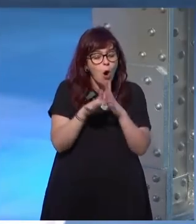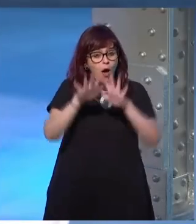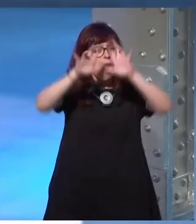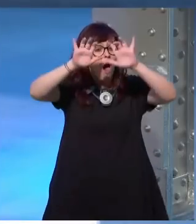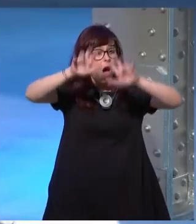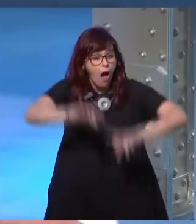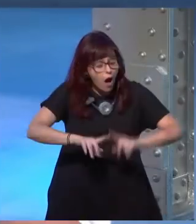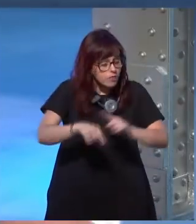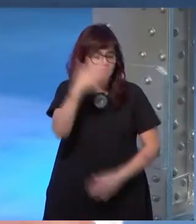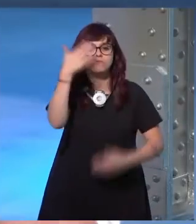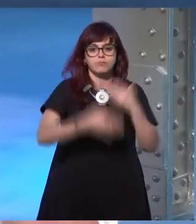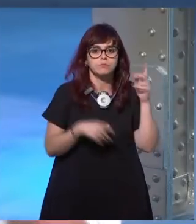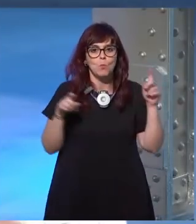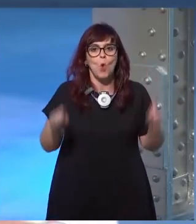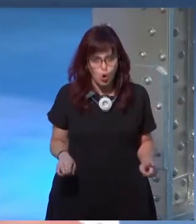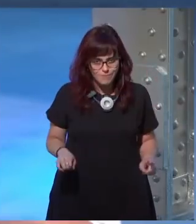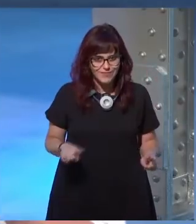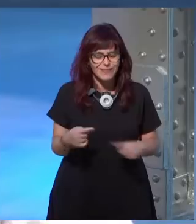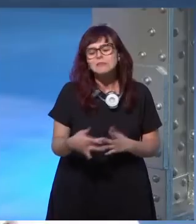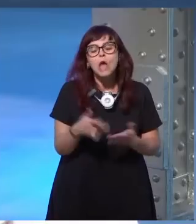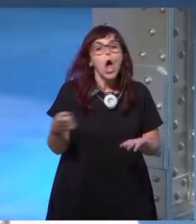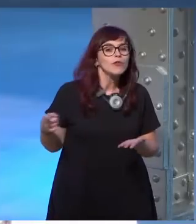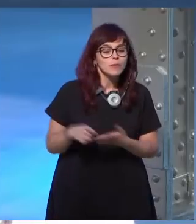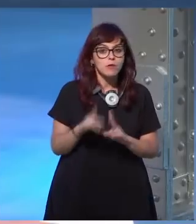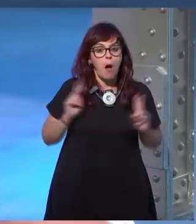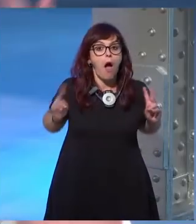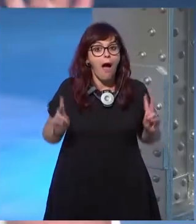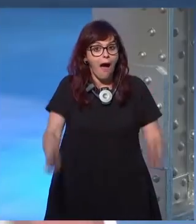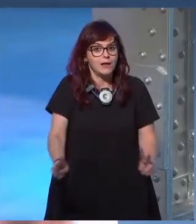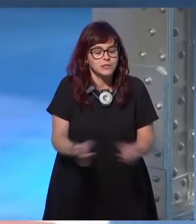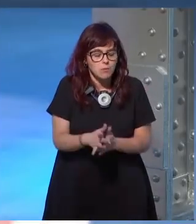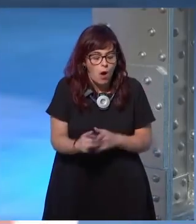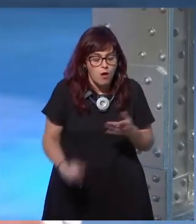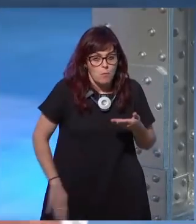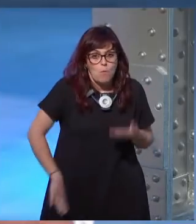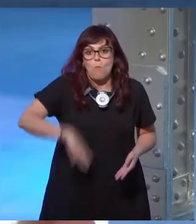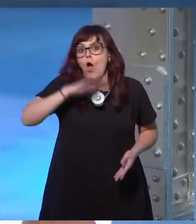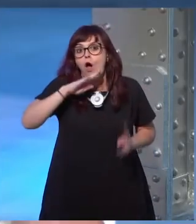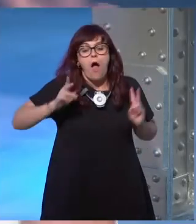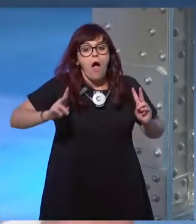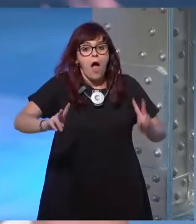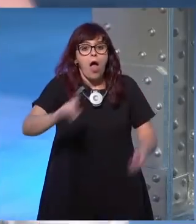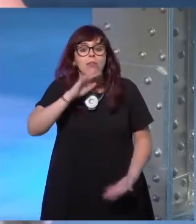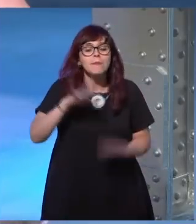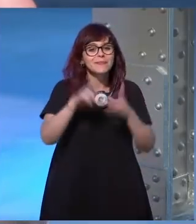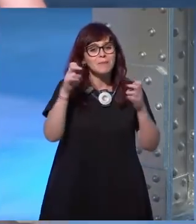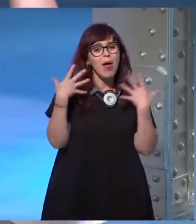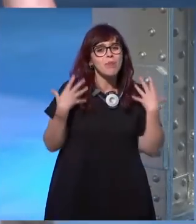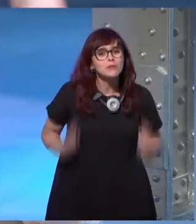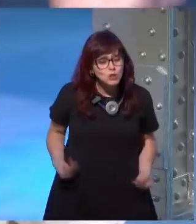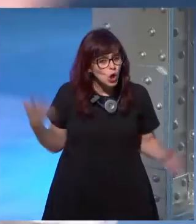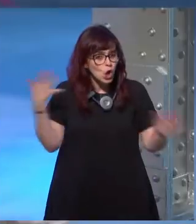porque me obligo a cargar la adrenalina y a alargarla de golpe en cuanto a la depresión crónica